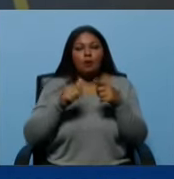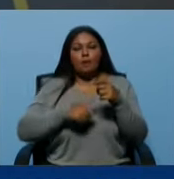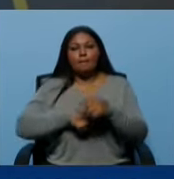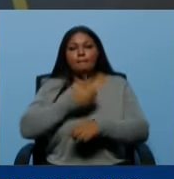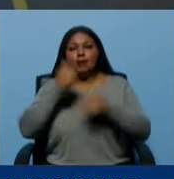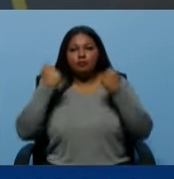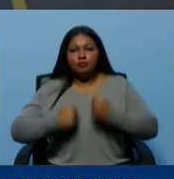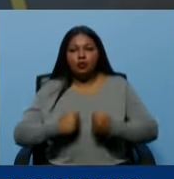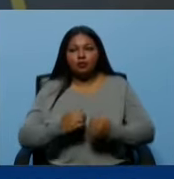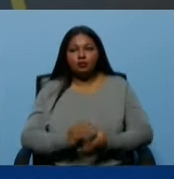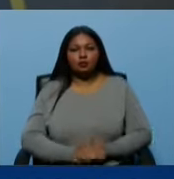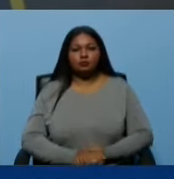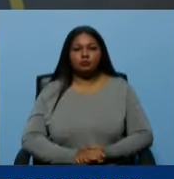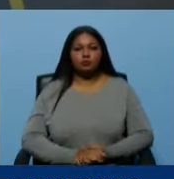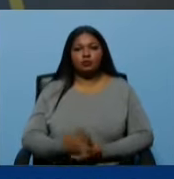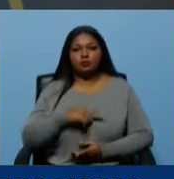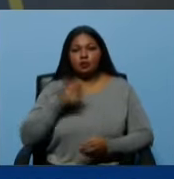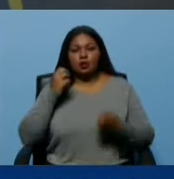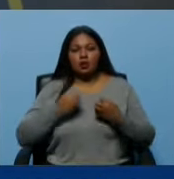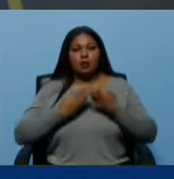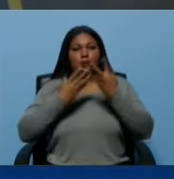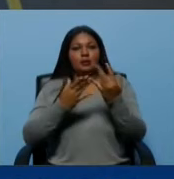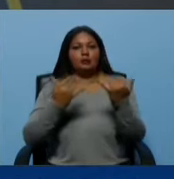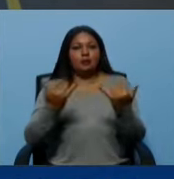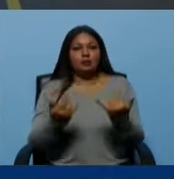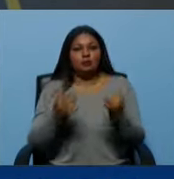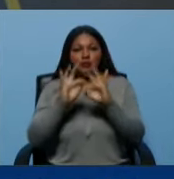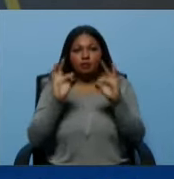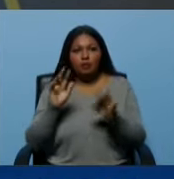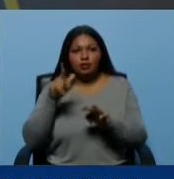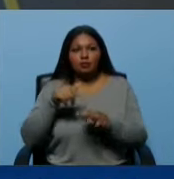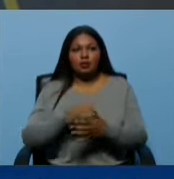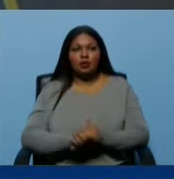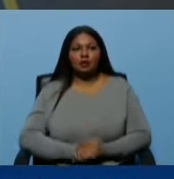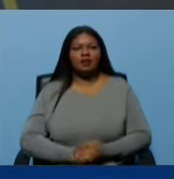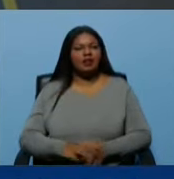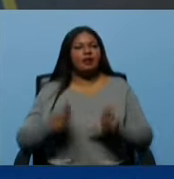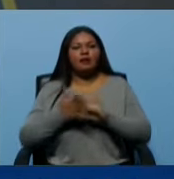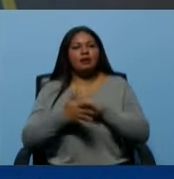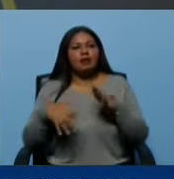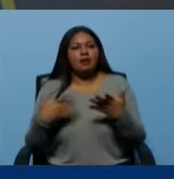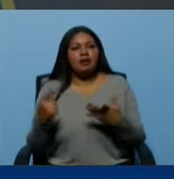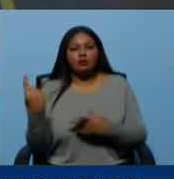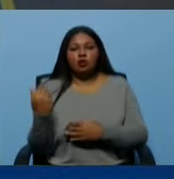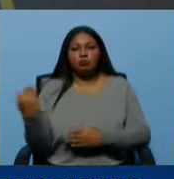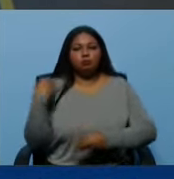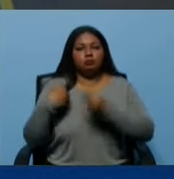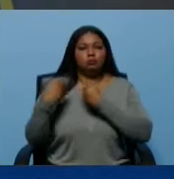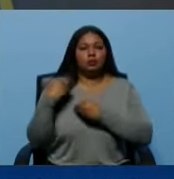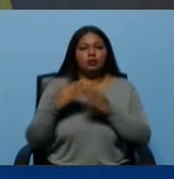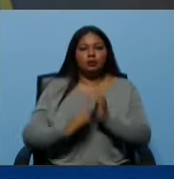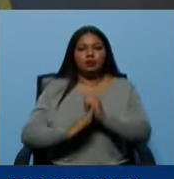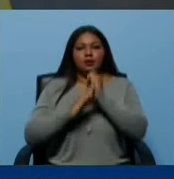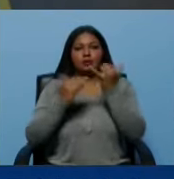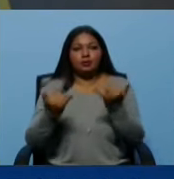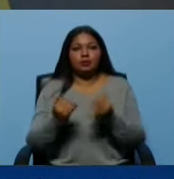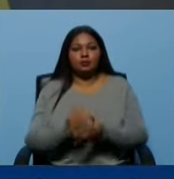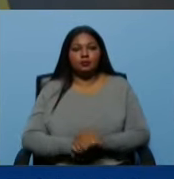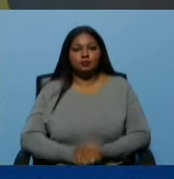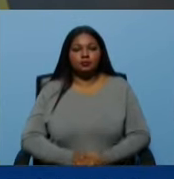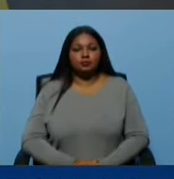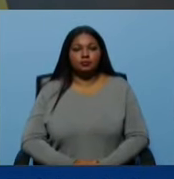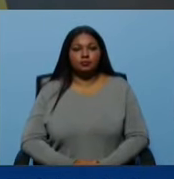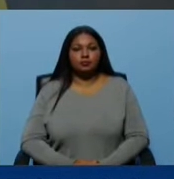y lo más... Y lo que expresa el fascismo en su esencia es que no fue que solo atacaron a los dirigentes. No fue que solo